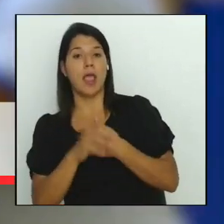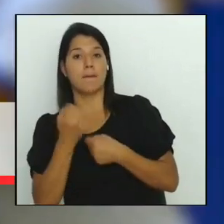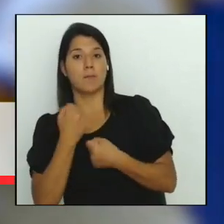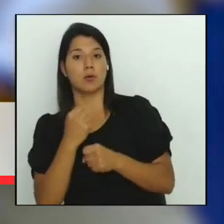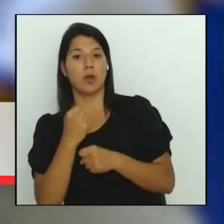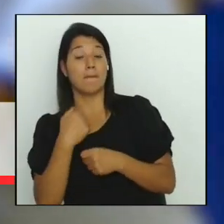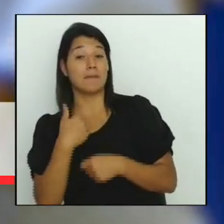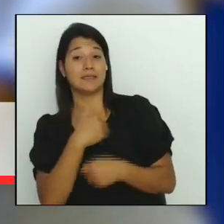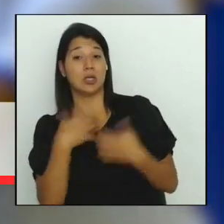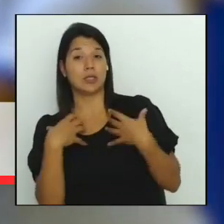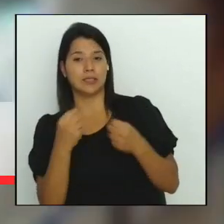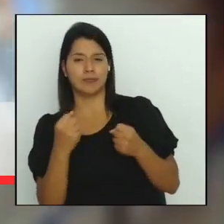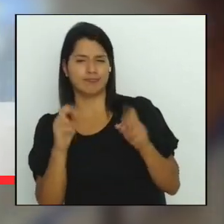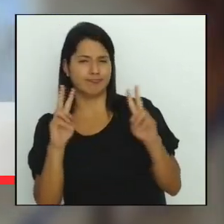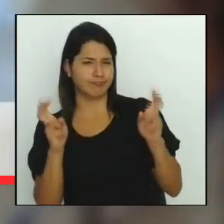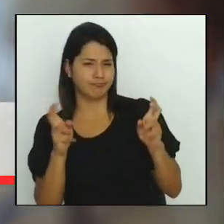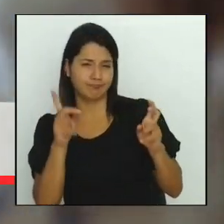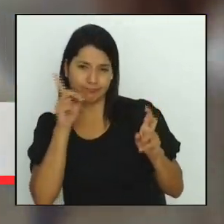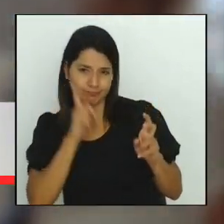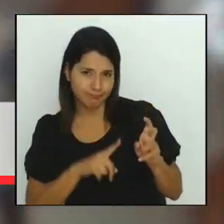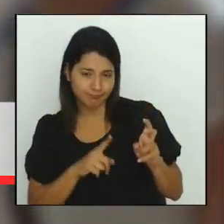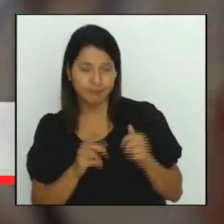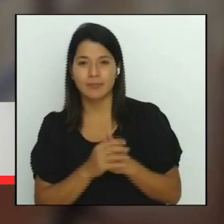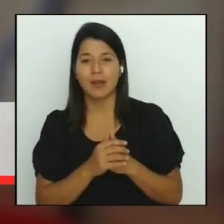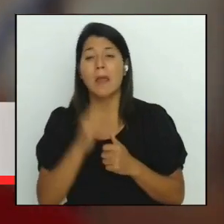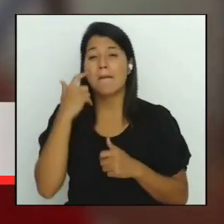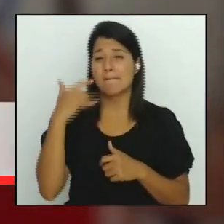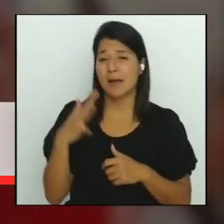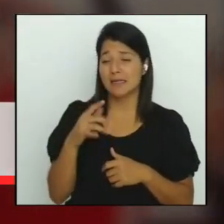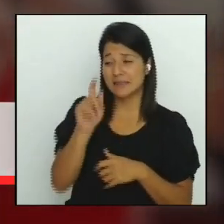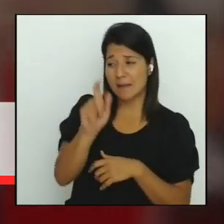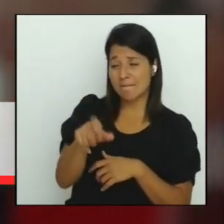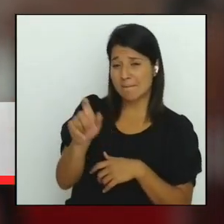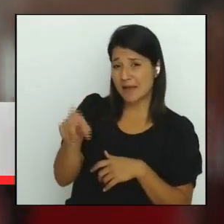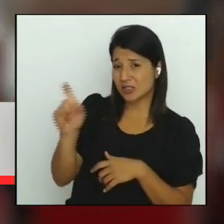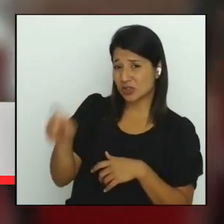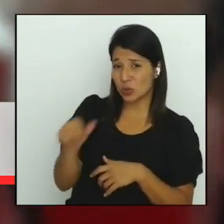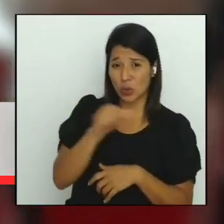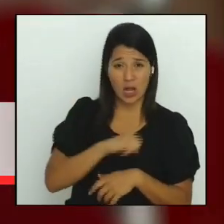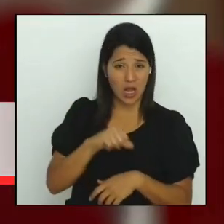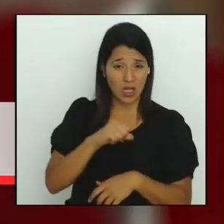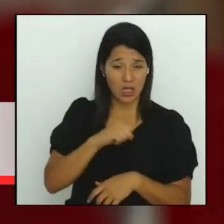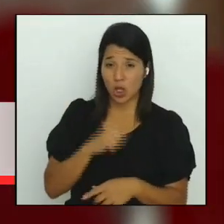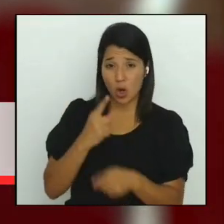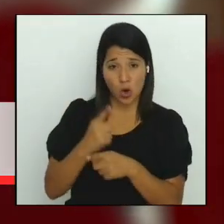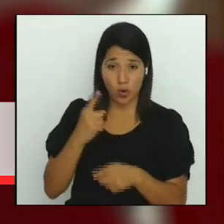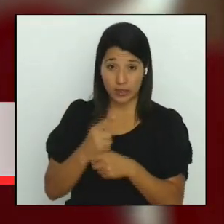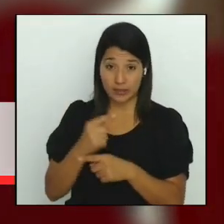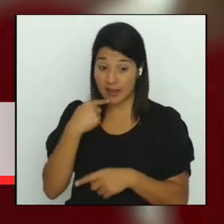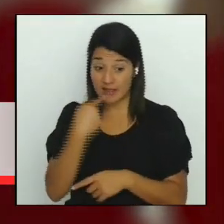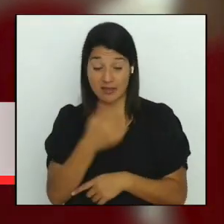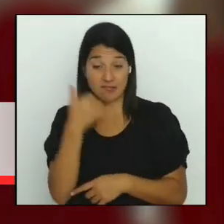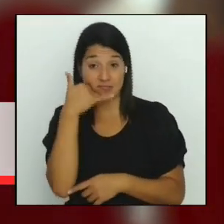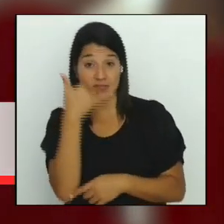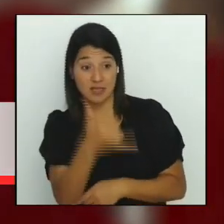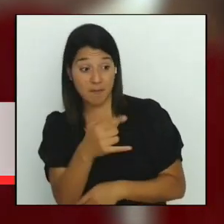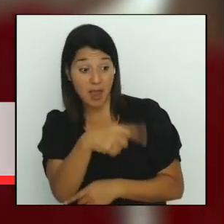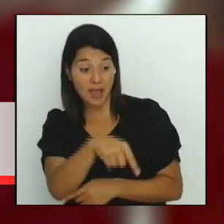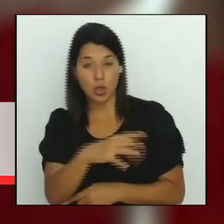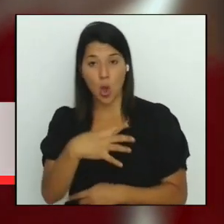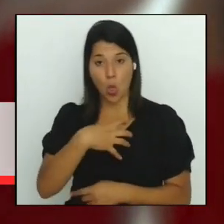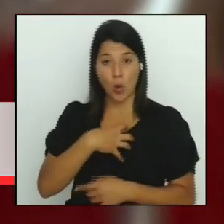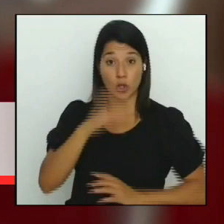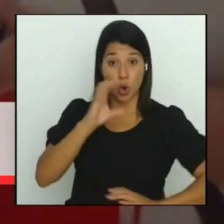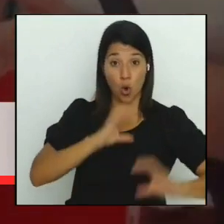parecer, personas de extrañas costumbres les aseguran a los dueños de los locales comerciales que deben pagar un monto de